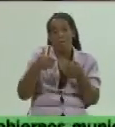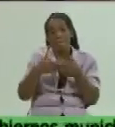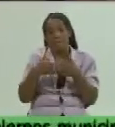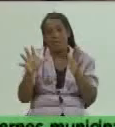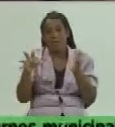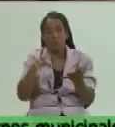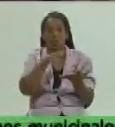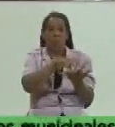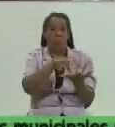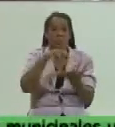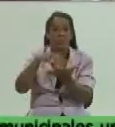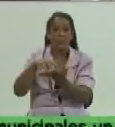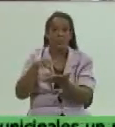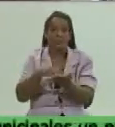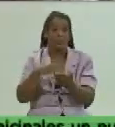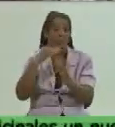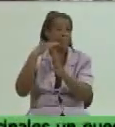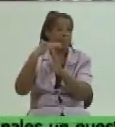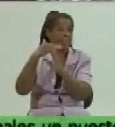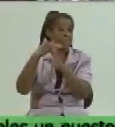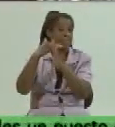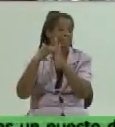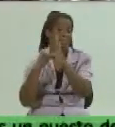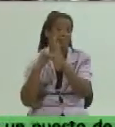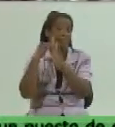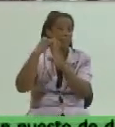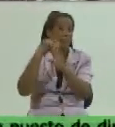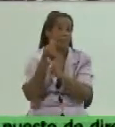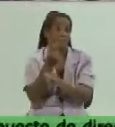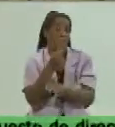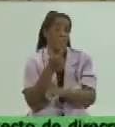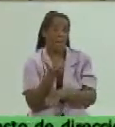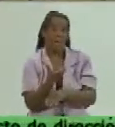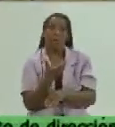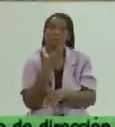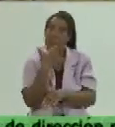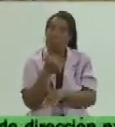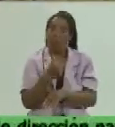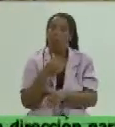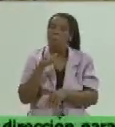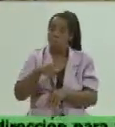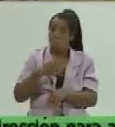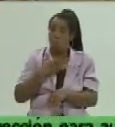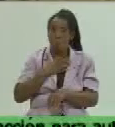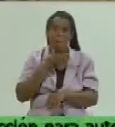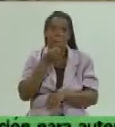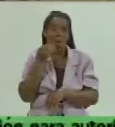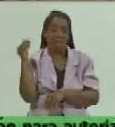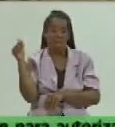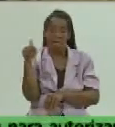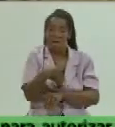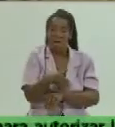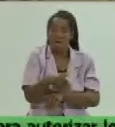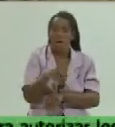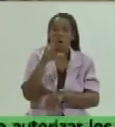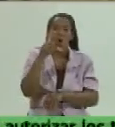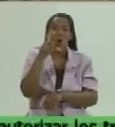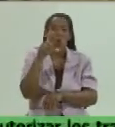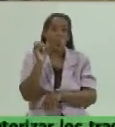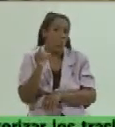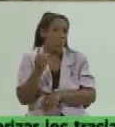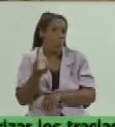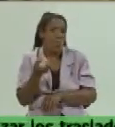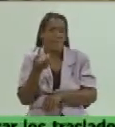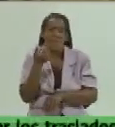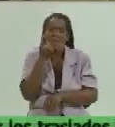con límite de precios es de gran acogida por la población Uno puede llegar aquí y mira coco frío y cosas